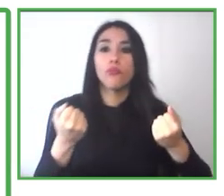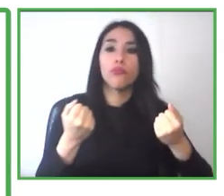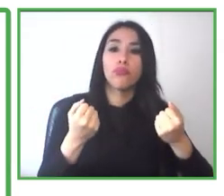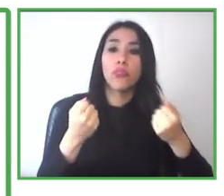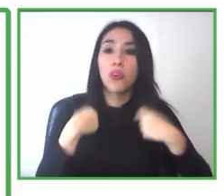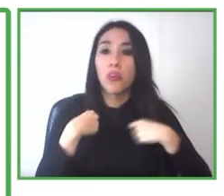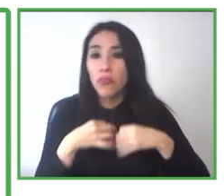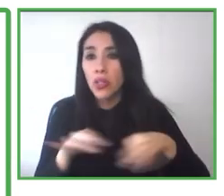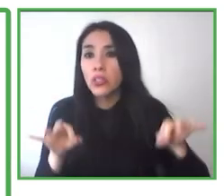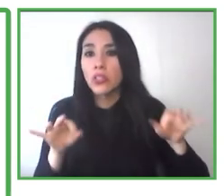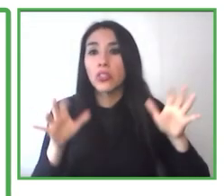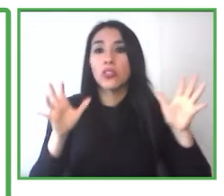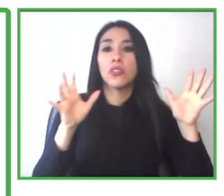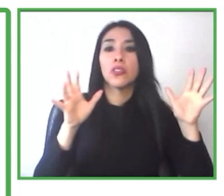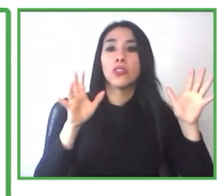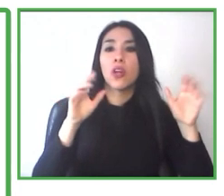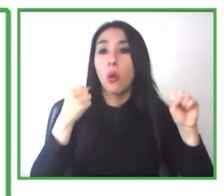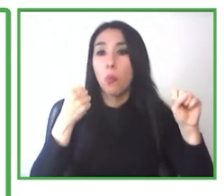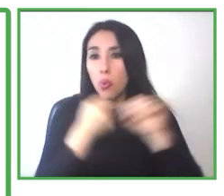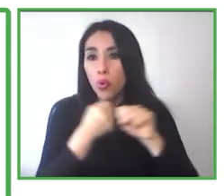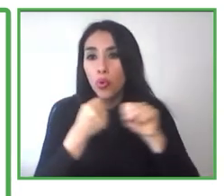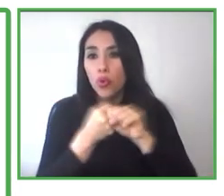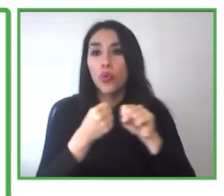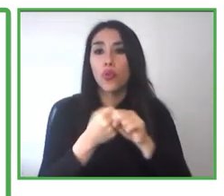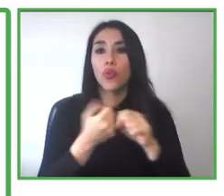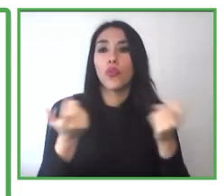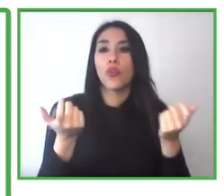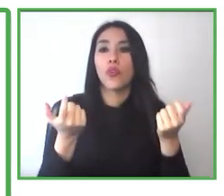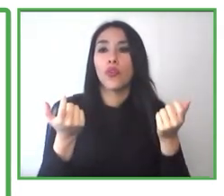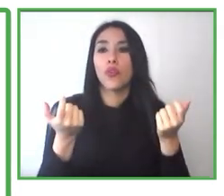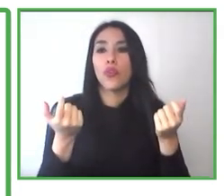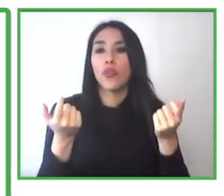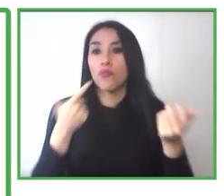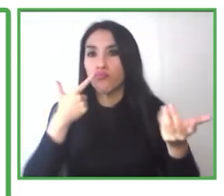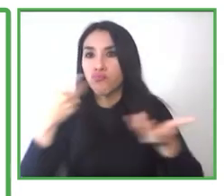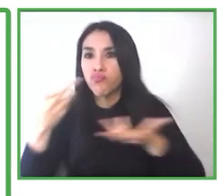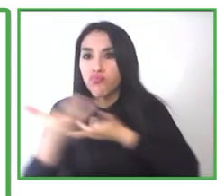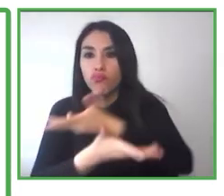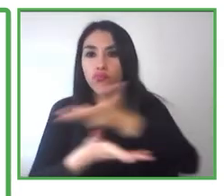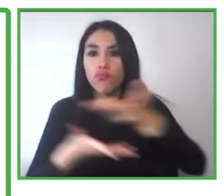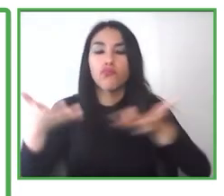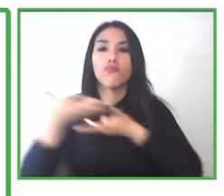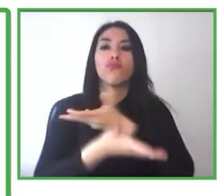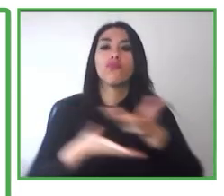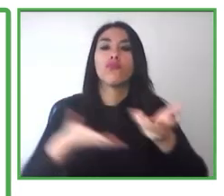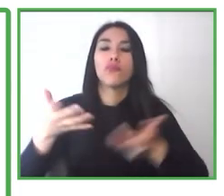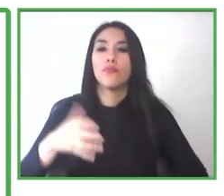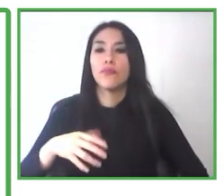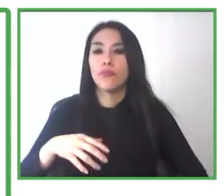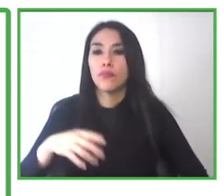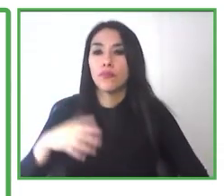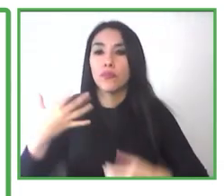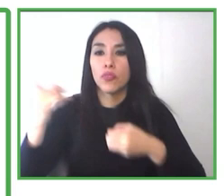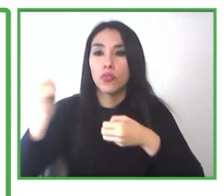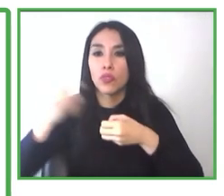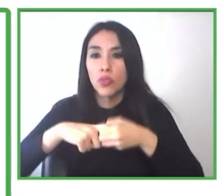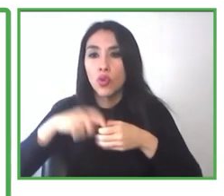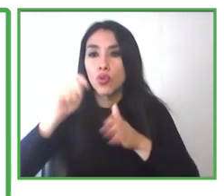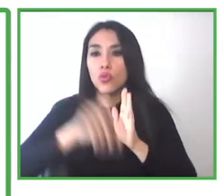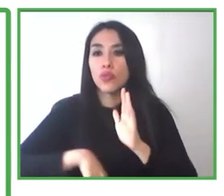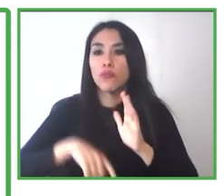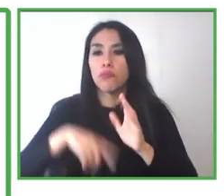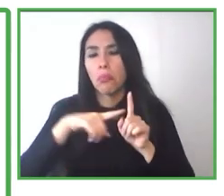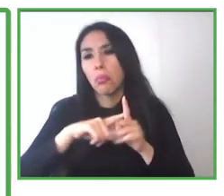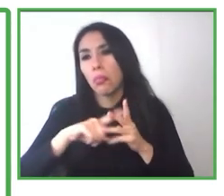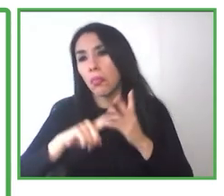en ofertas laborales, también el área de desarrollo social del mismo municipio, con el objetivo de que, en conjunto con esta articulación